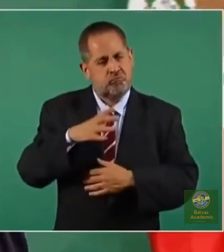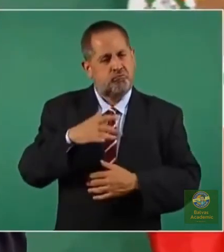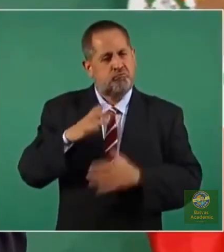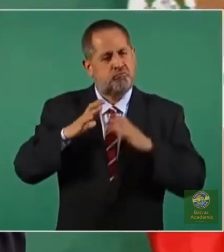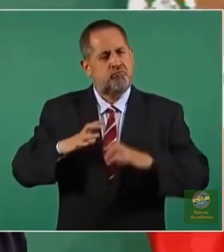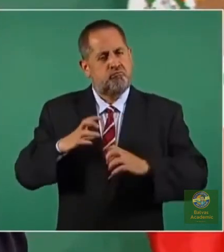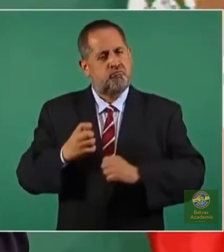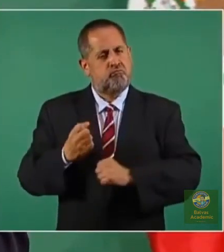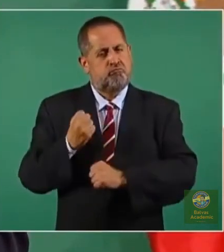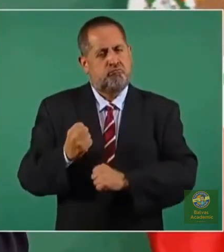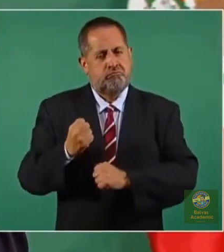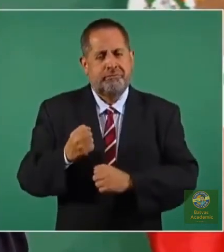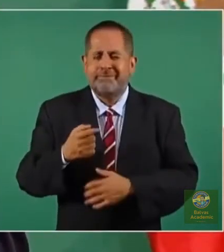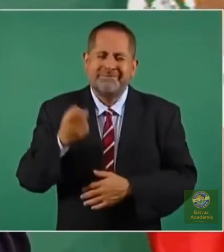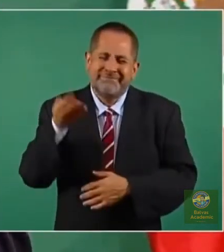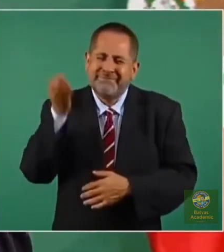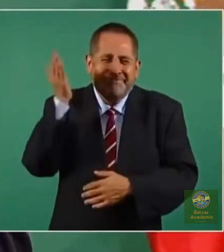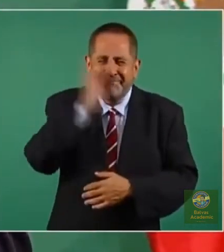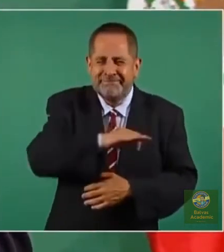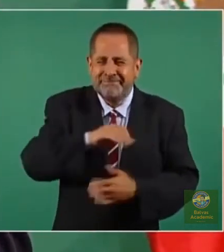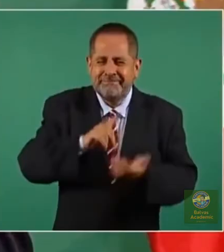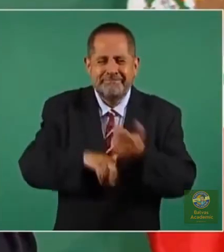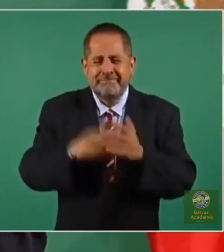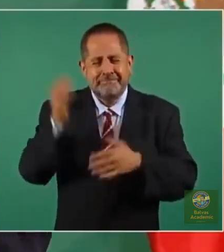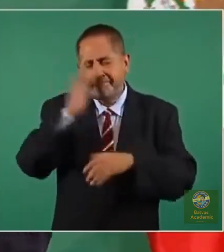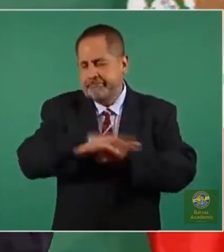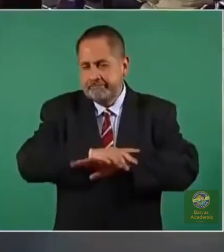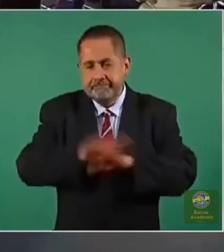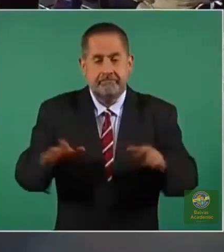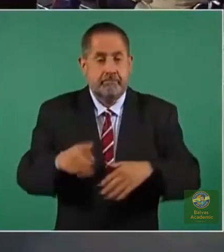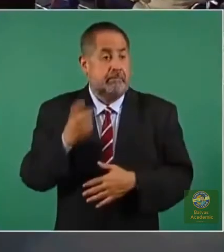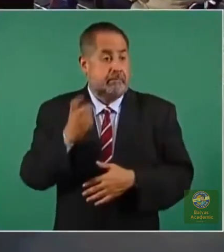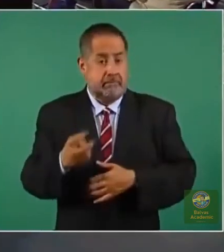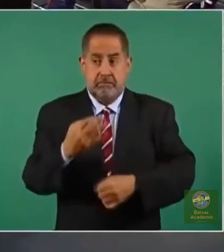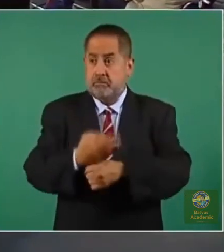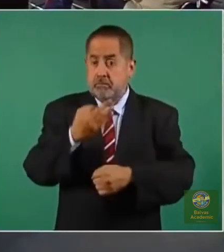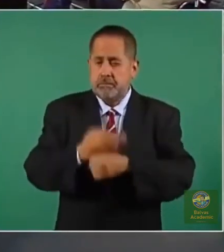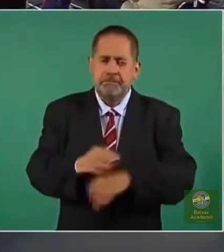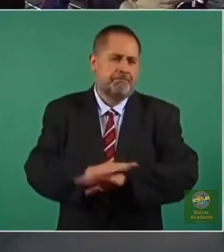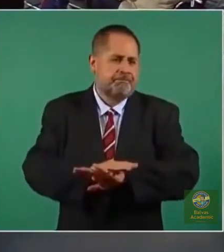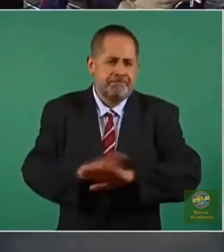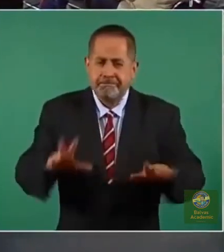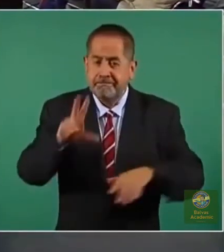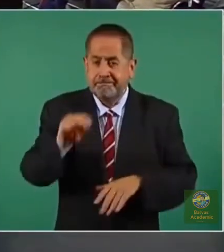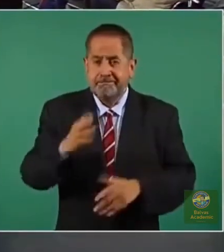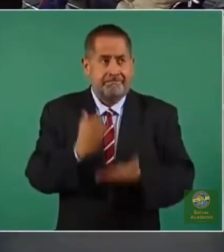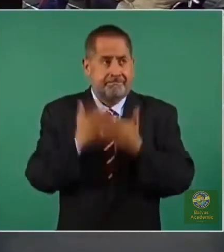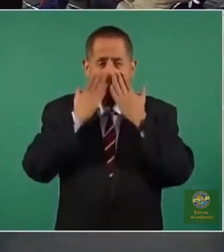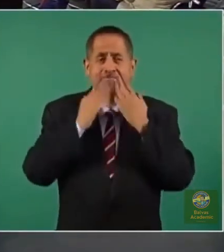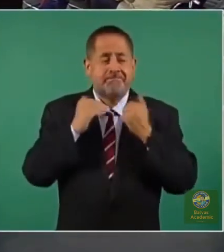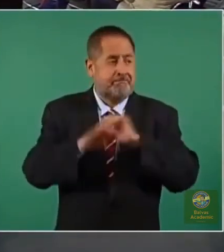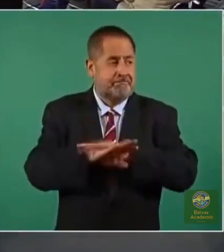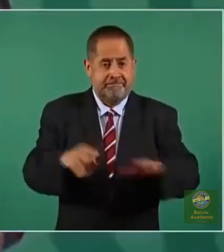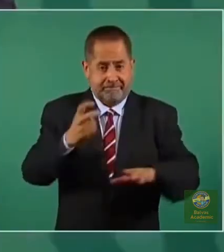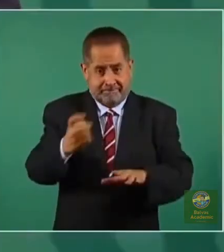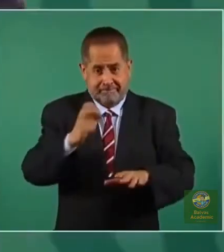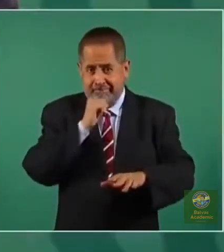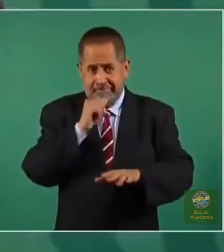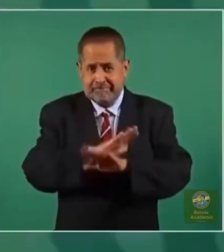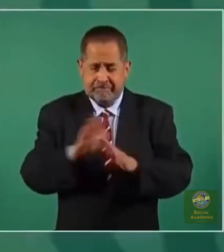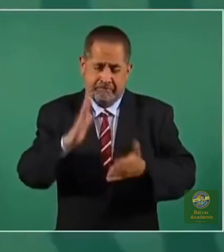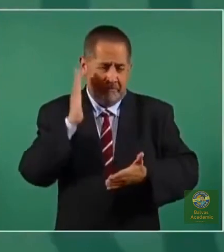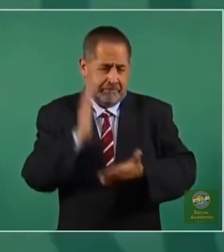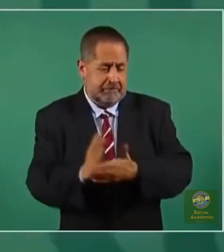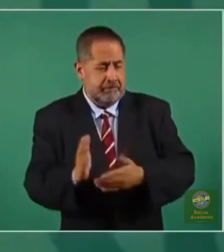que todo eso es falso completamente. Bueno, pues ya no, ya no. ¿Eso